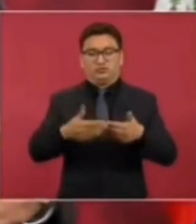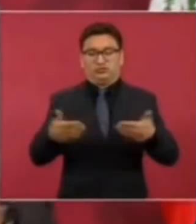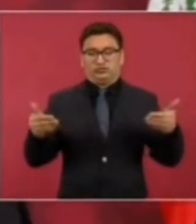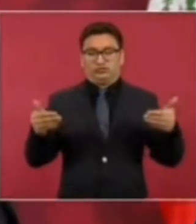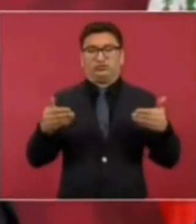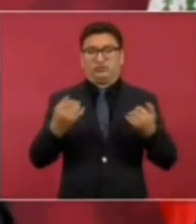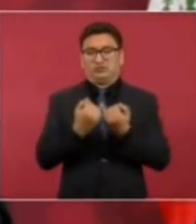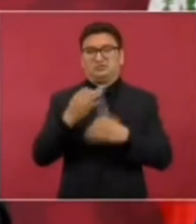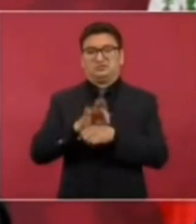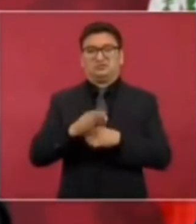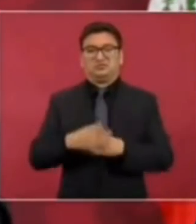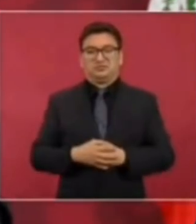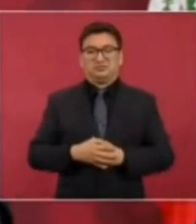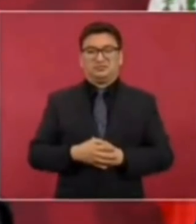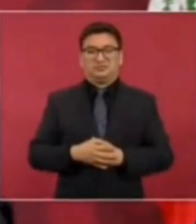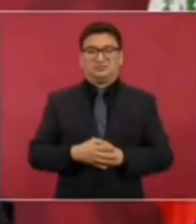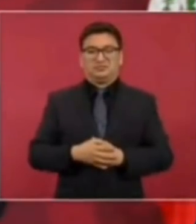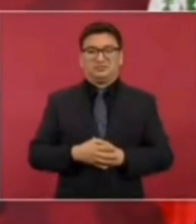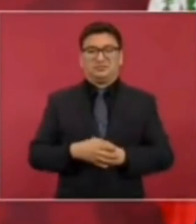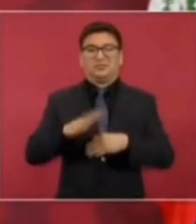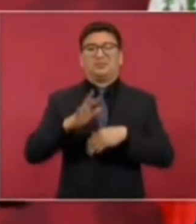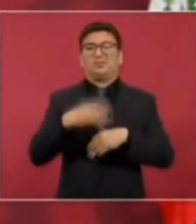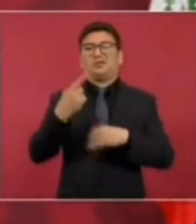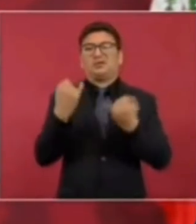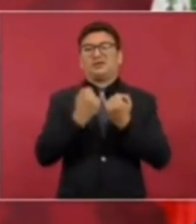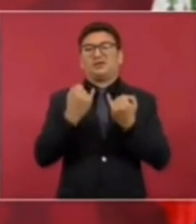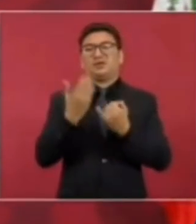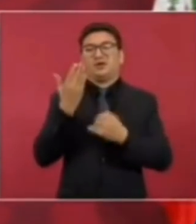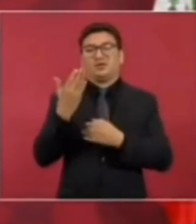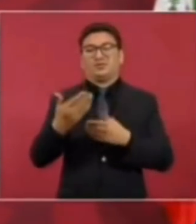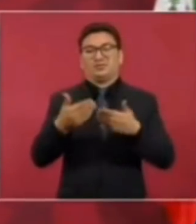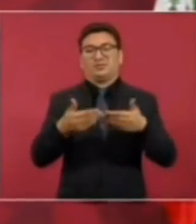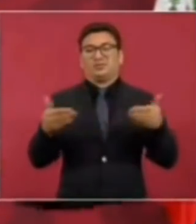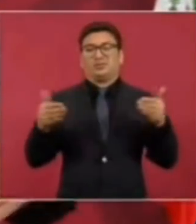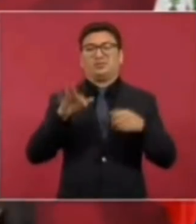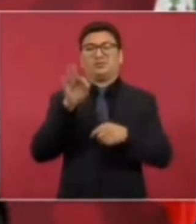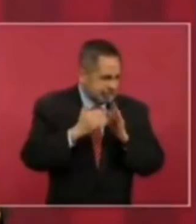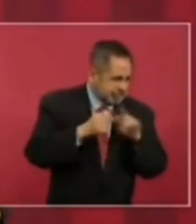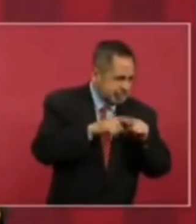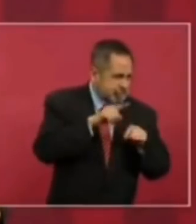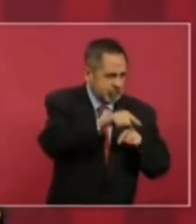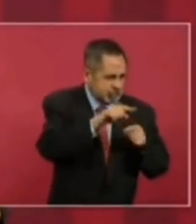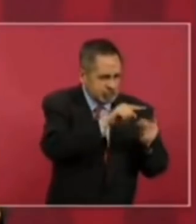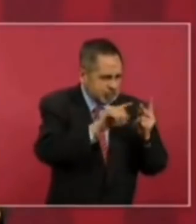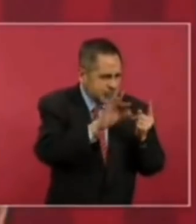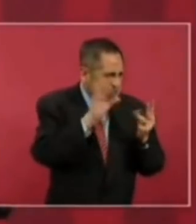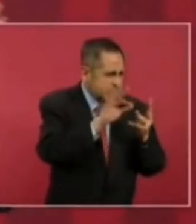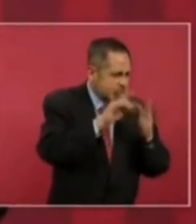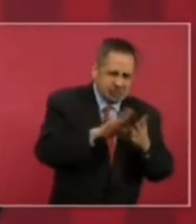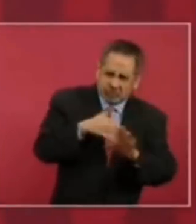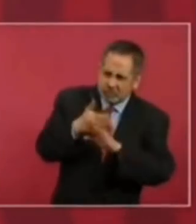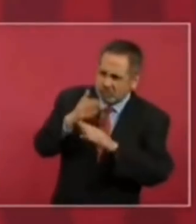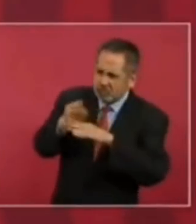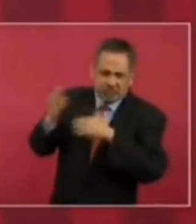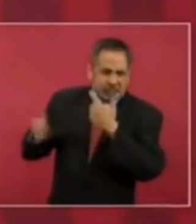porque pidieron protección. Amigos y